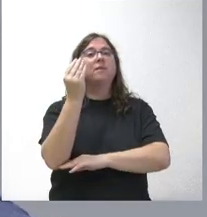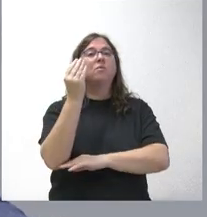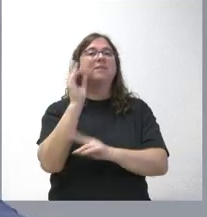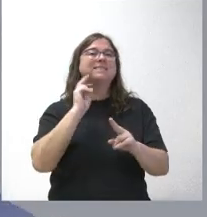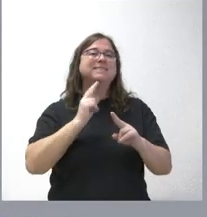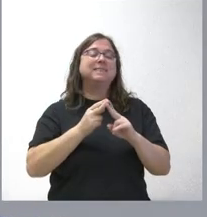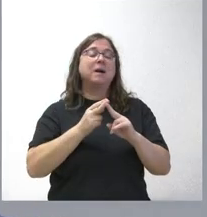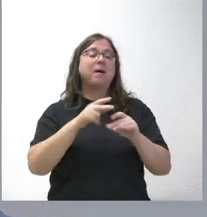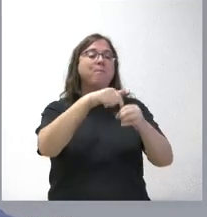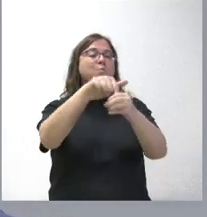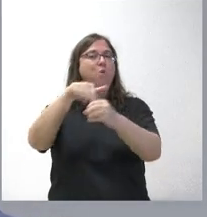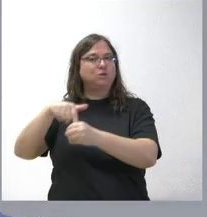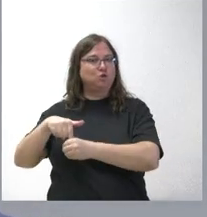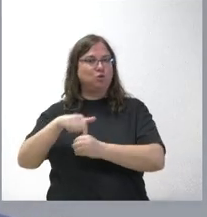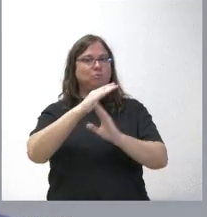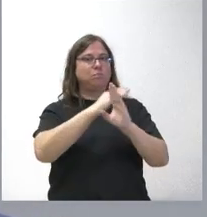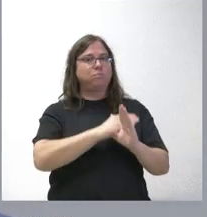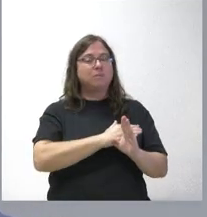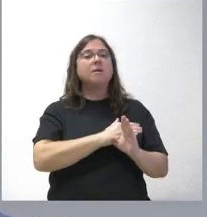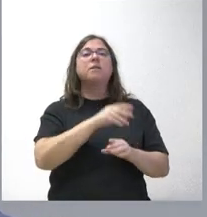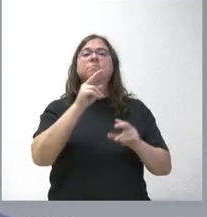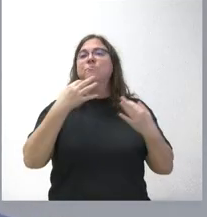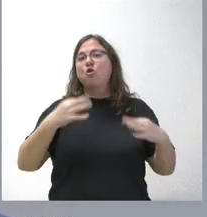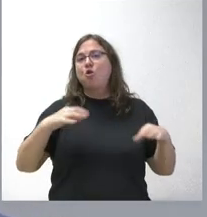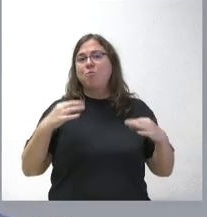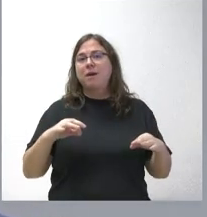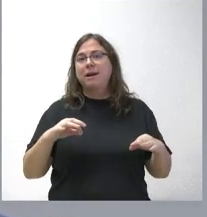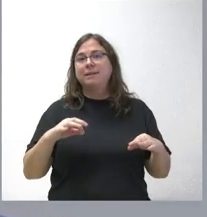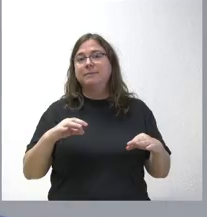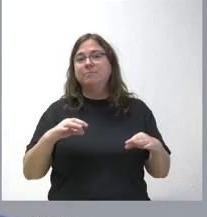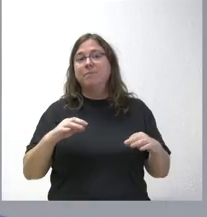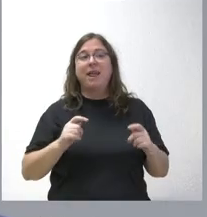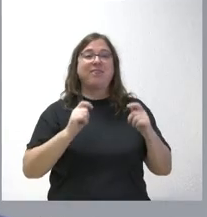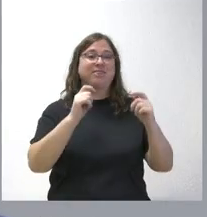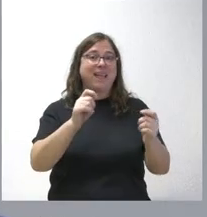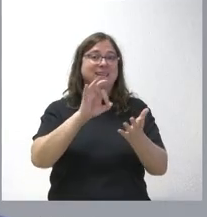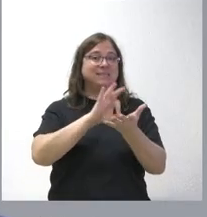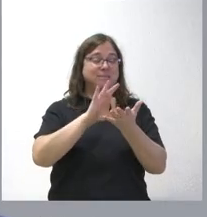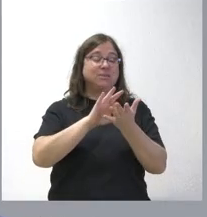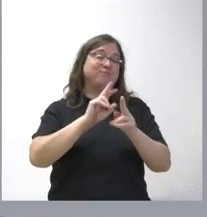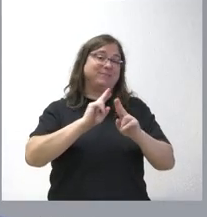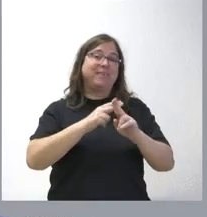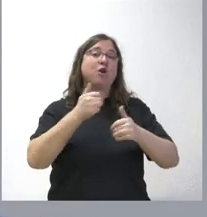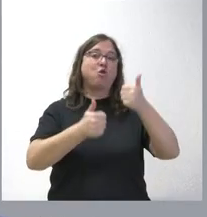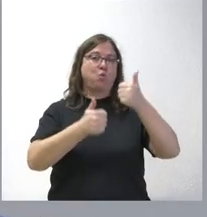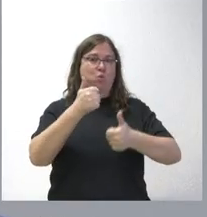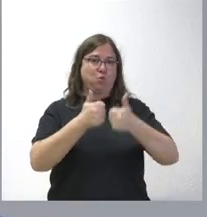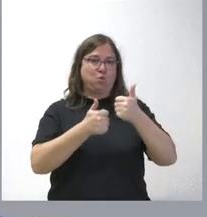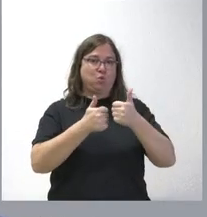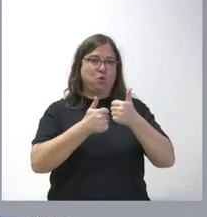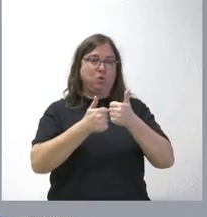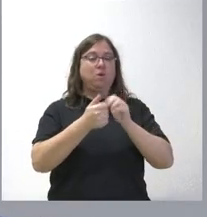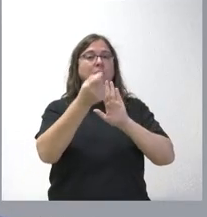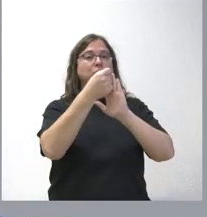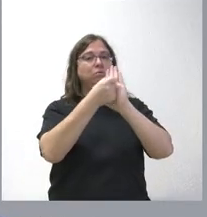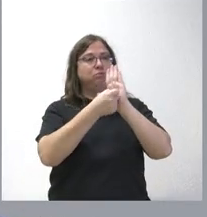provisión de puestos. Ocupar puestos, la forma normal de proveer esos puertos es por concurso, sujeta a una abarmación